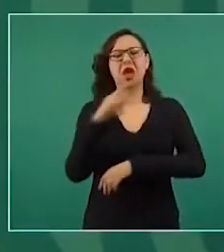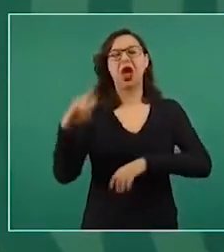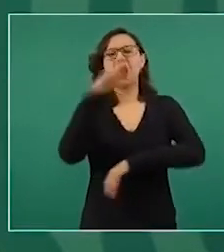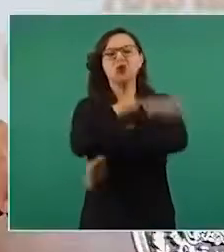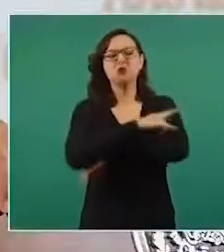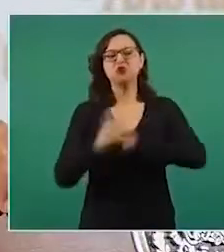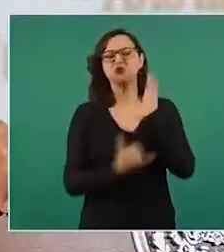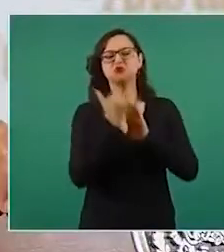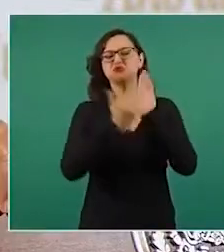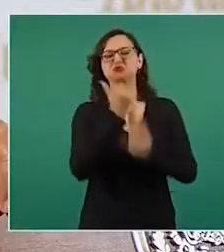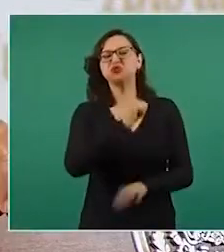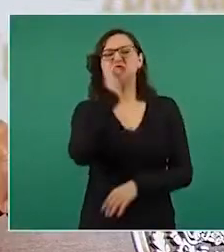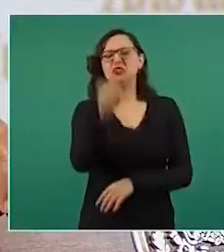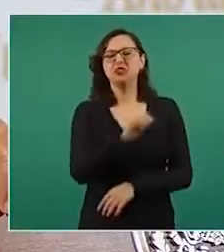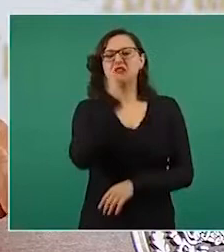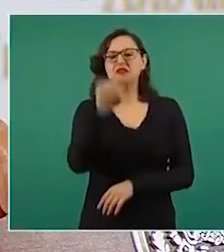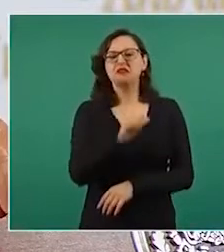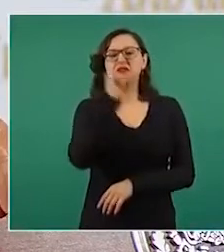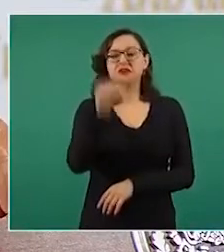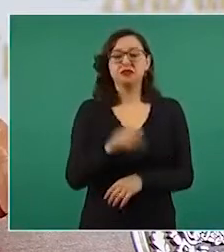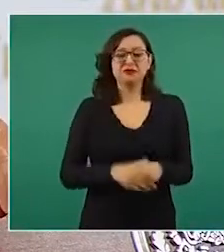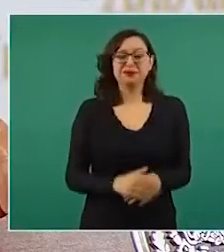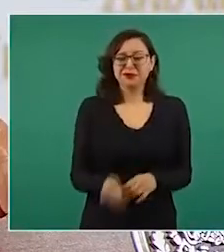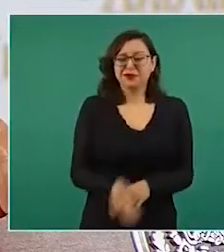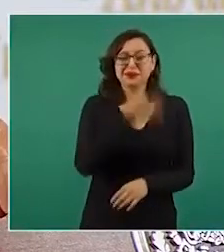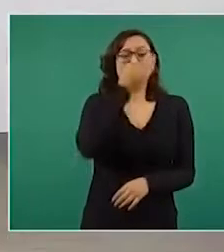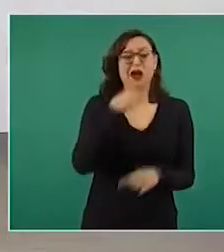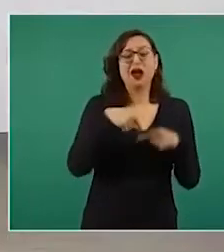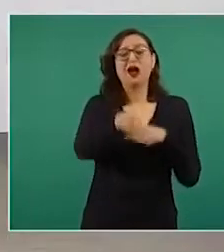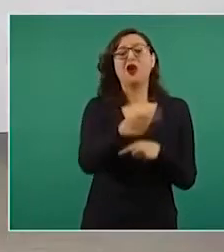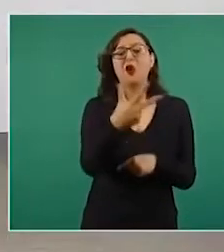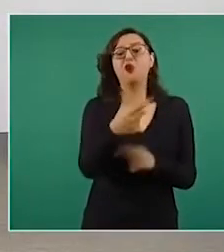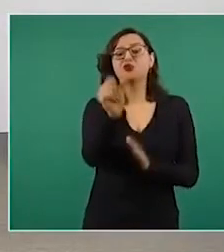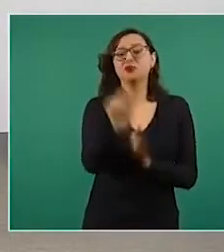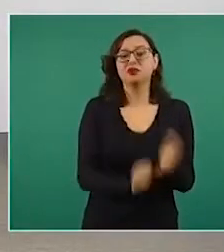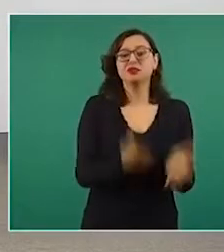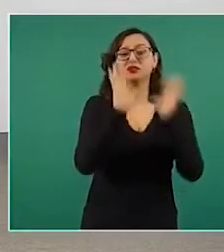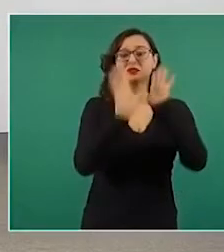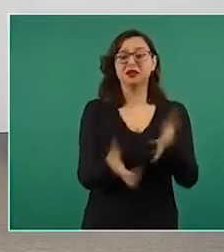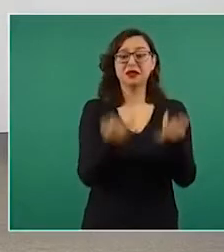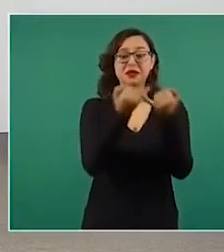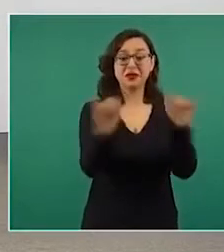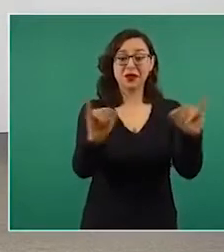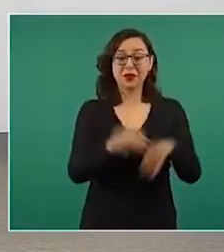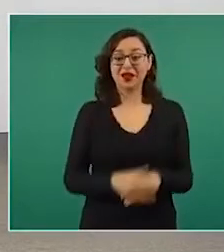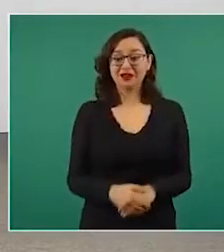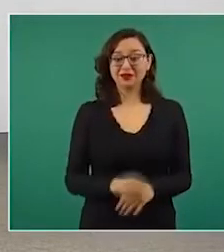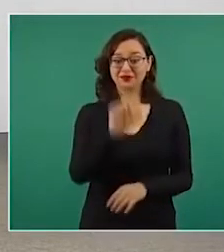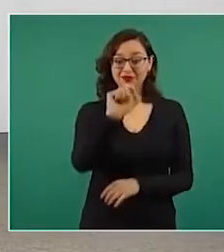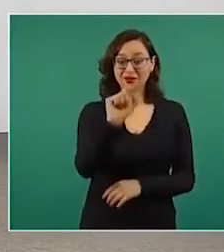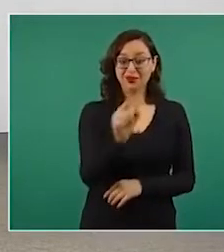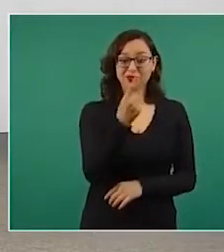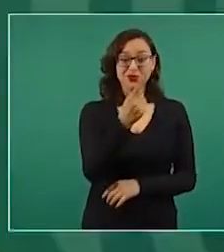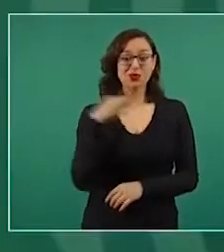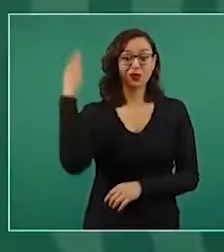lo vamos a inaugurar el 21 de marzo.